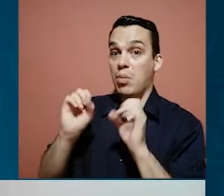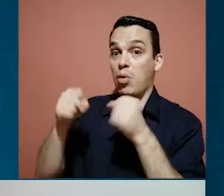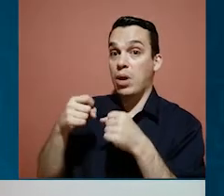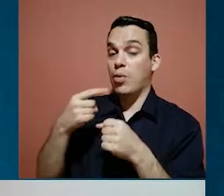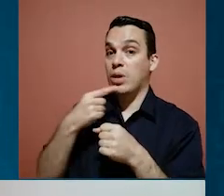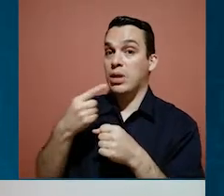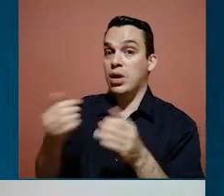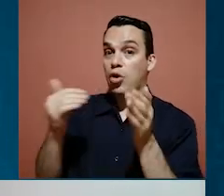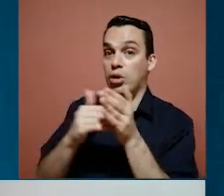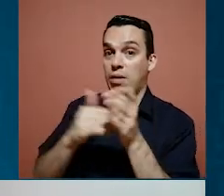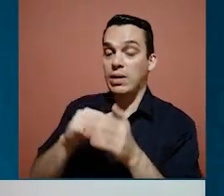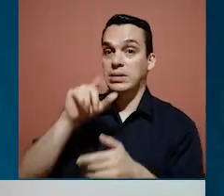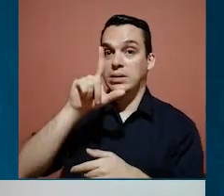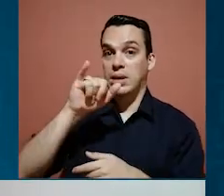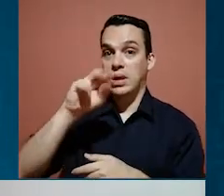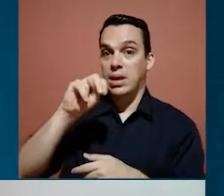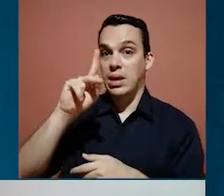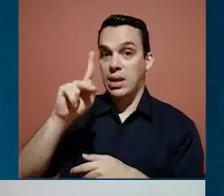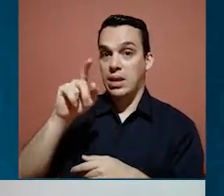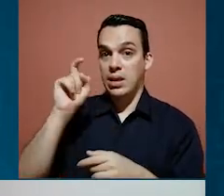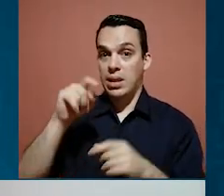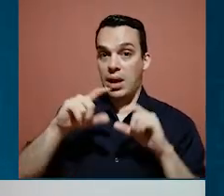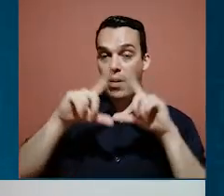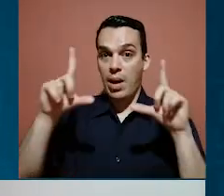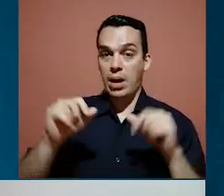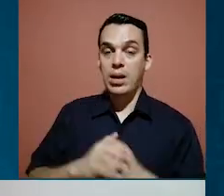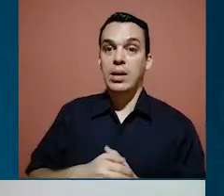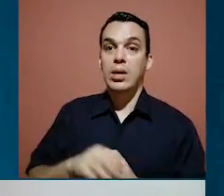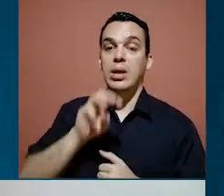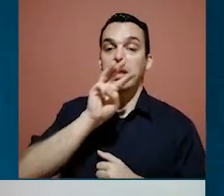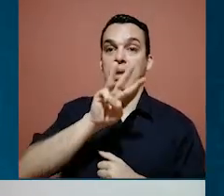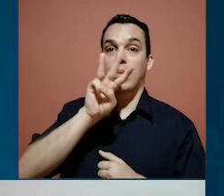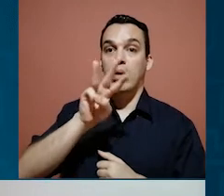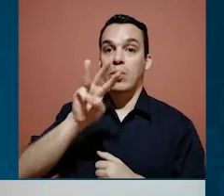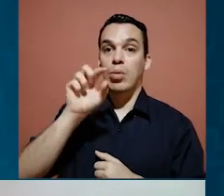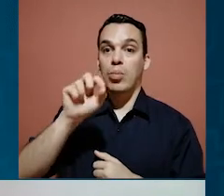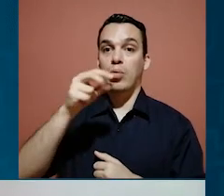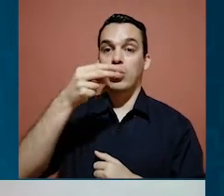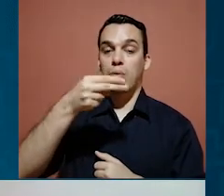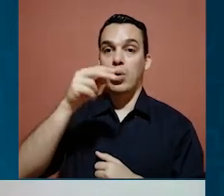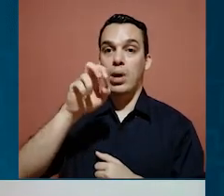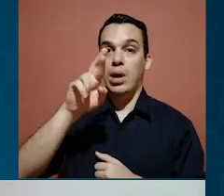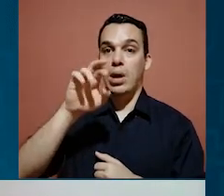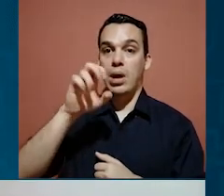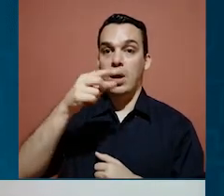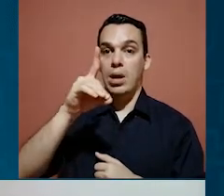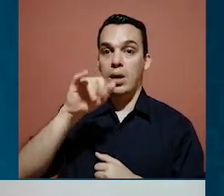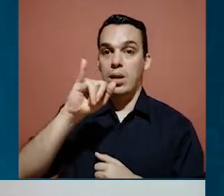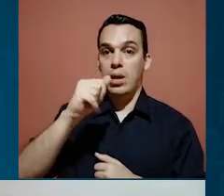tal vez podríamos repetir el link de la página para que lo tengan a mano. www.heredia